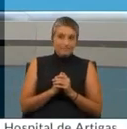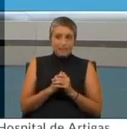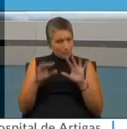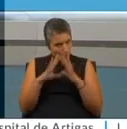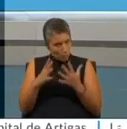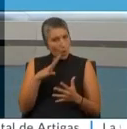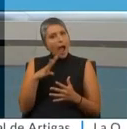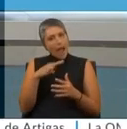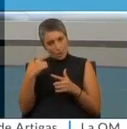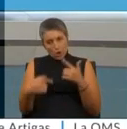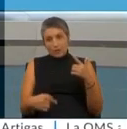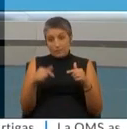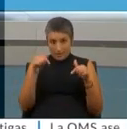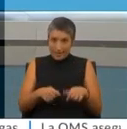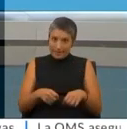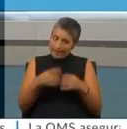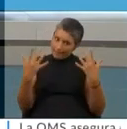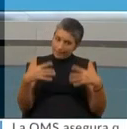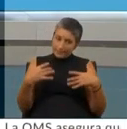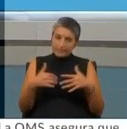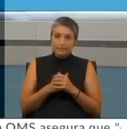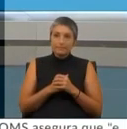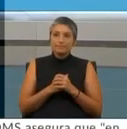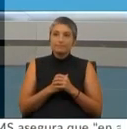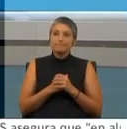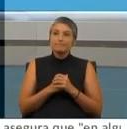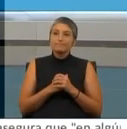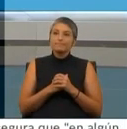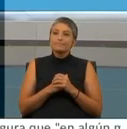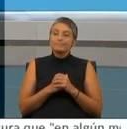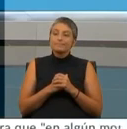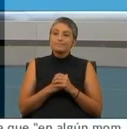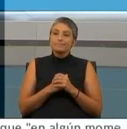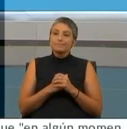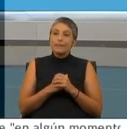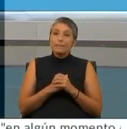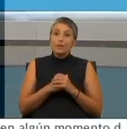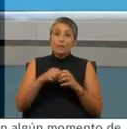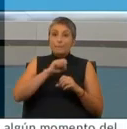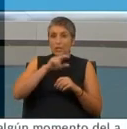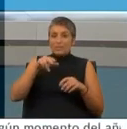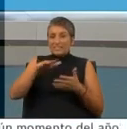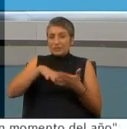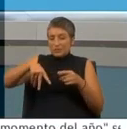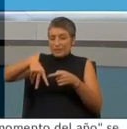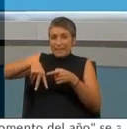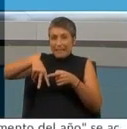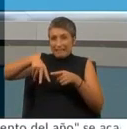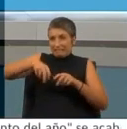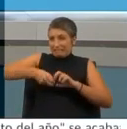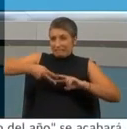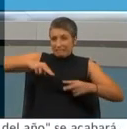pasan cosas. Pasan, pero no tan graves como están pasando acá. Bueno, igual hablando de grave lo de los ligamentos. verdad que... Ay, Dios mío. Muy